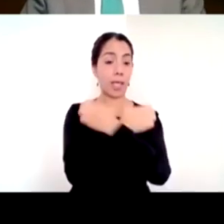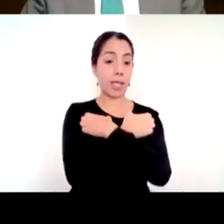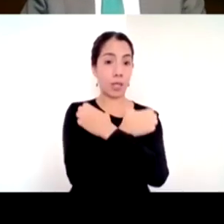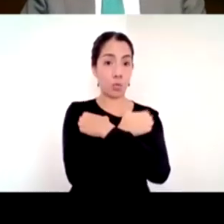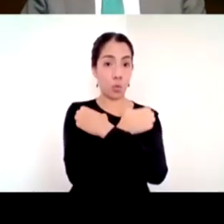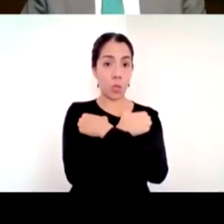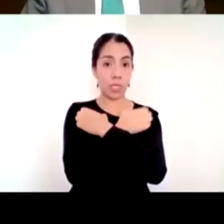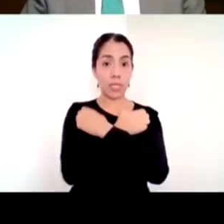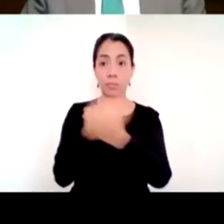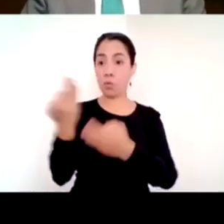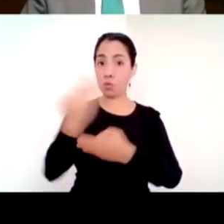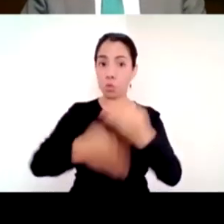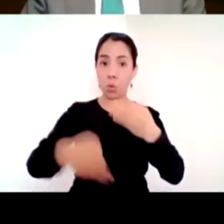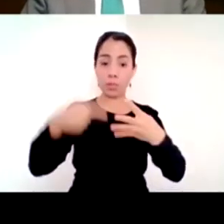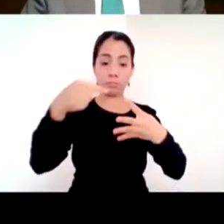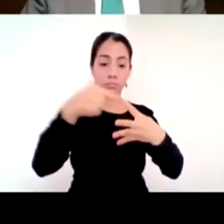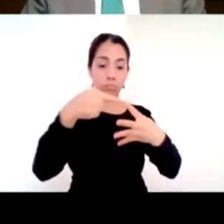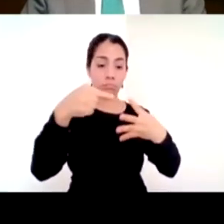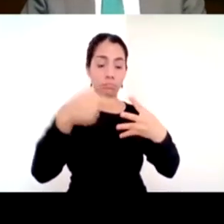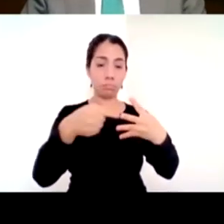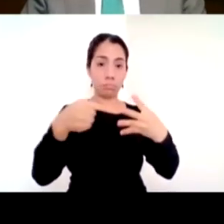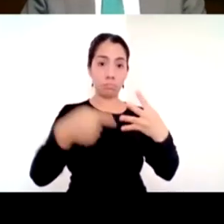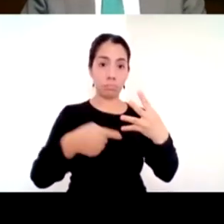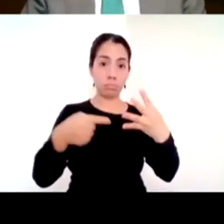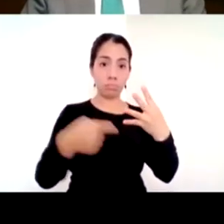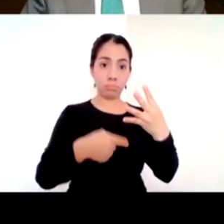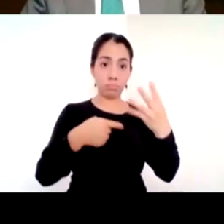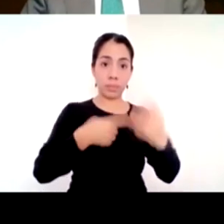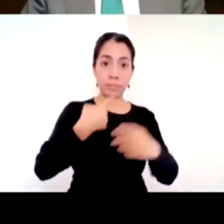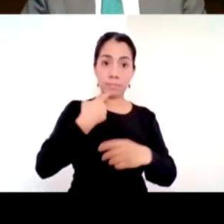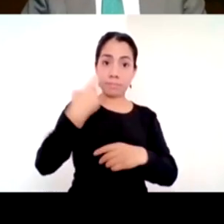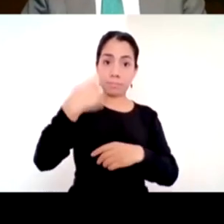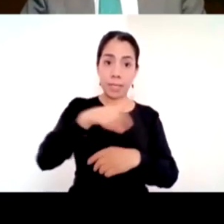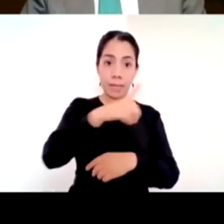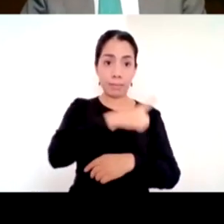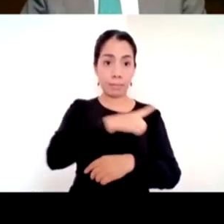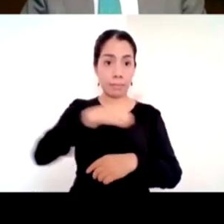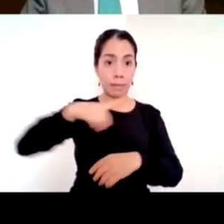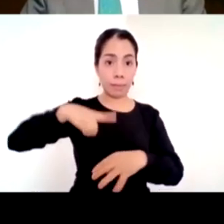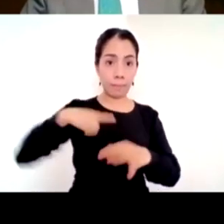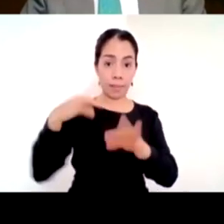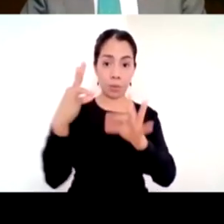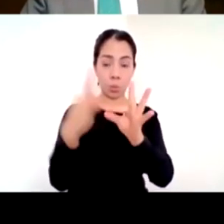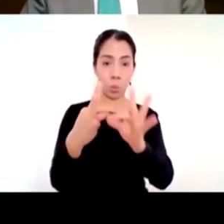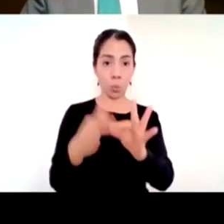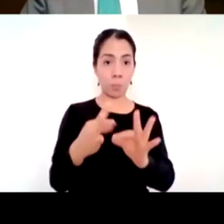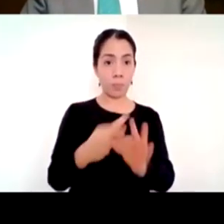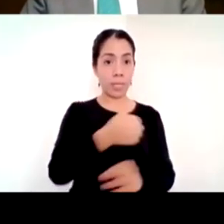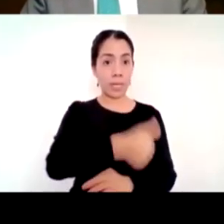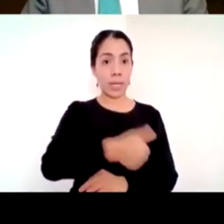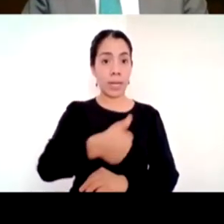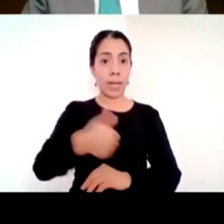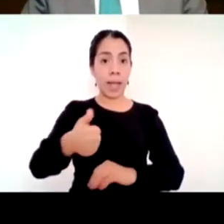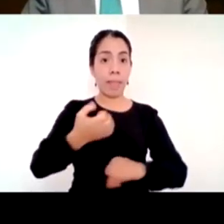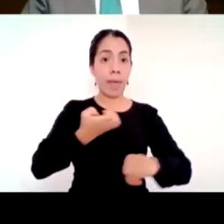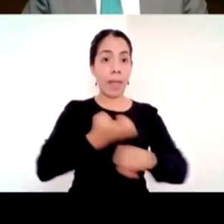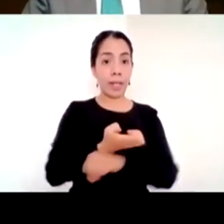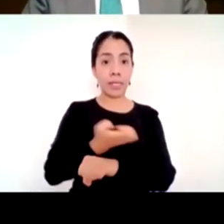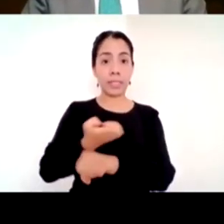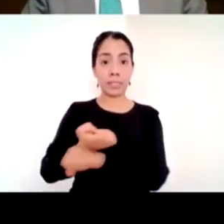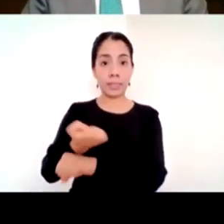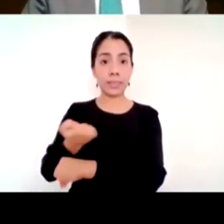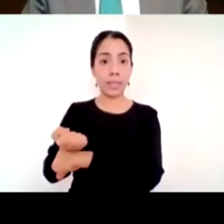fe a todas las autoridades locales, incluso los compañeros aquí presentes, nuestros amigos, todo se tomó sobre